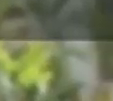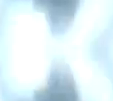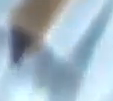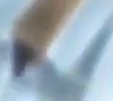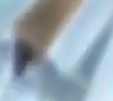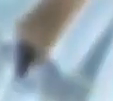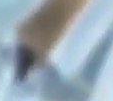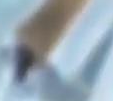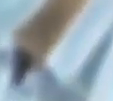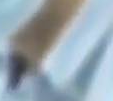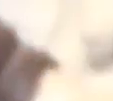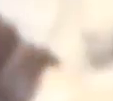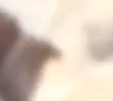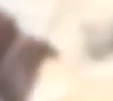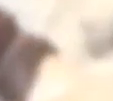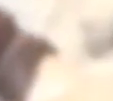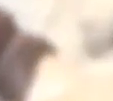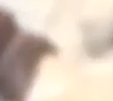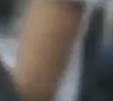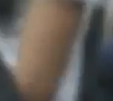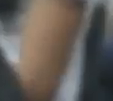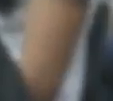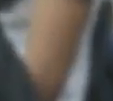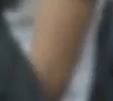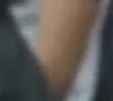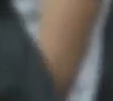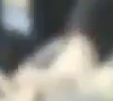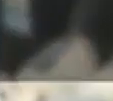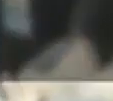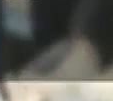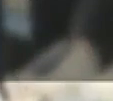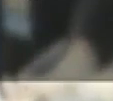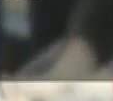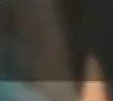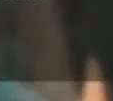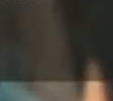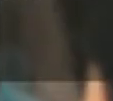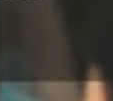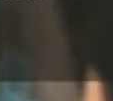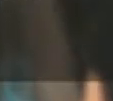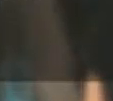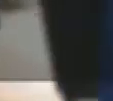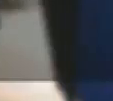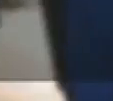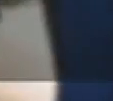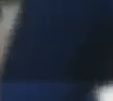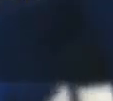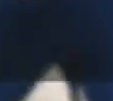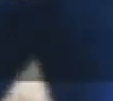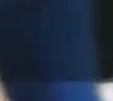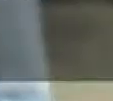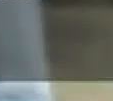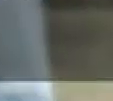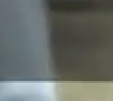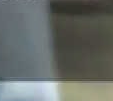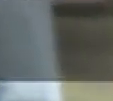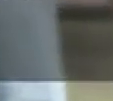Con el plan de formación docente a escala nacional, desde mayo de 2020 a la fecha, se han formado 39